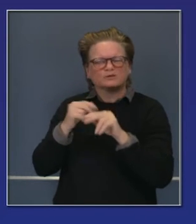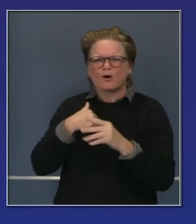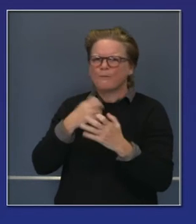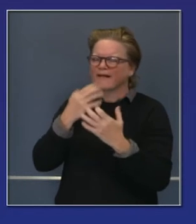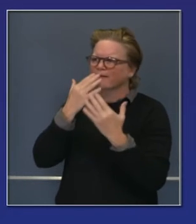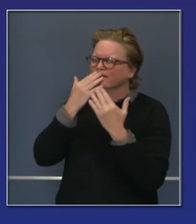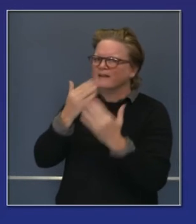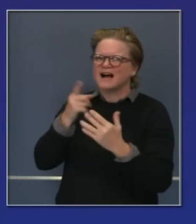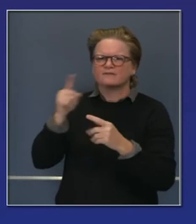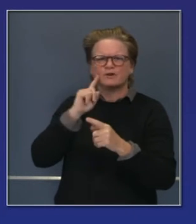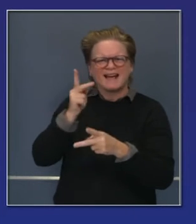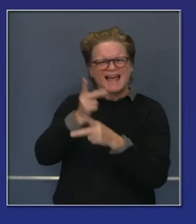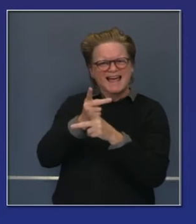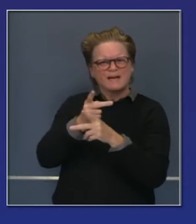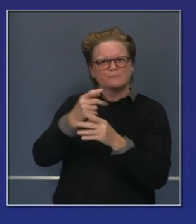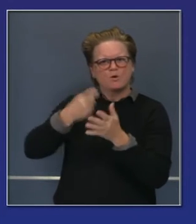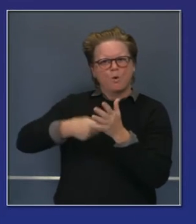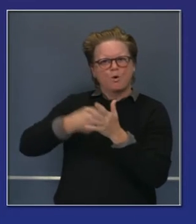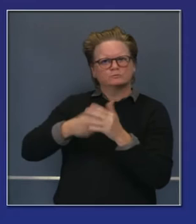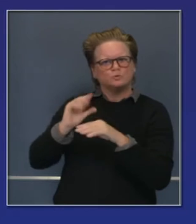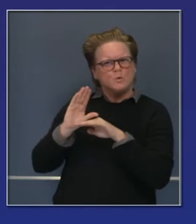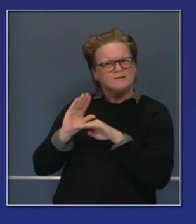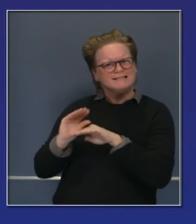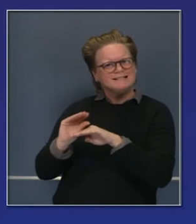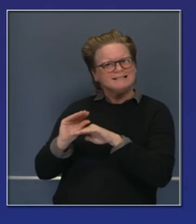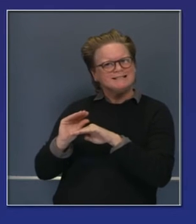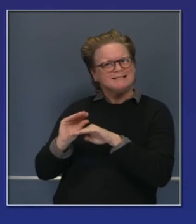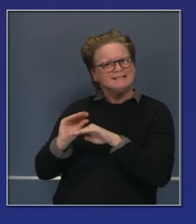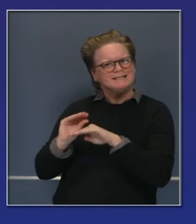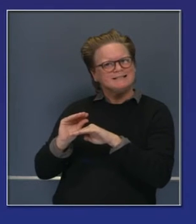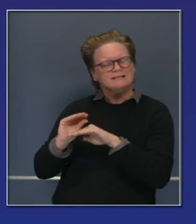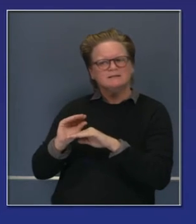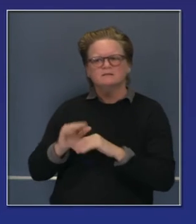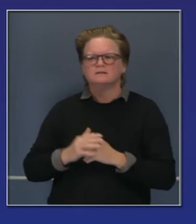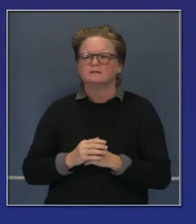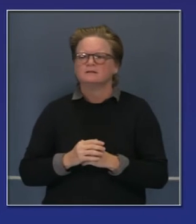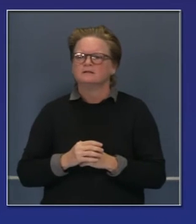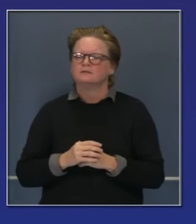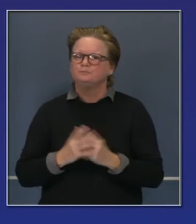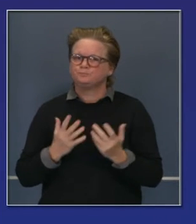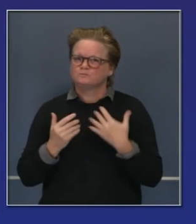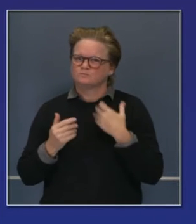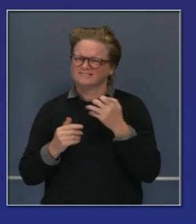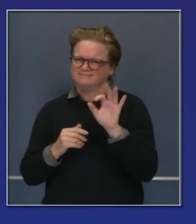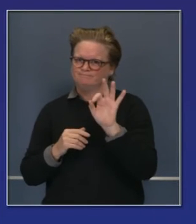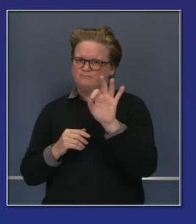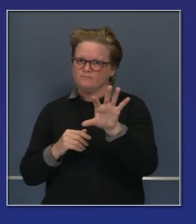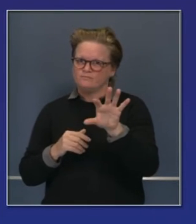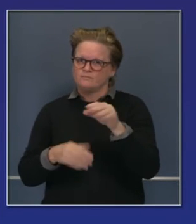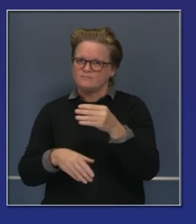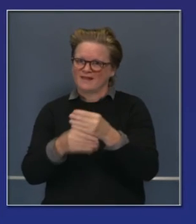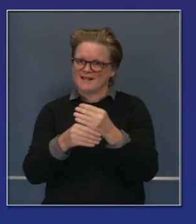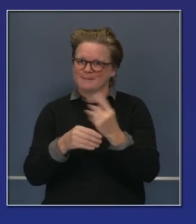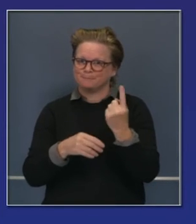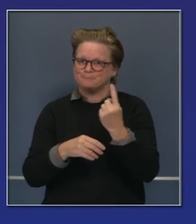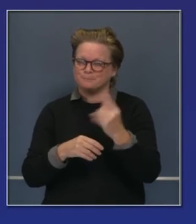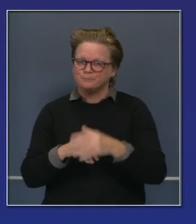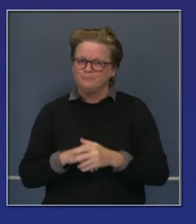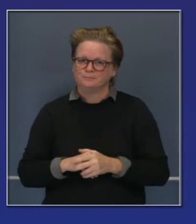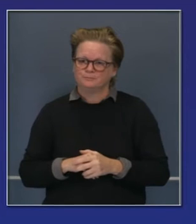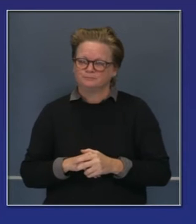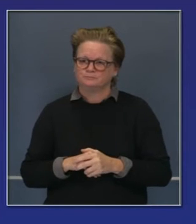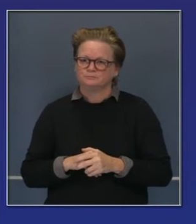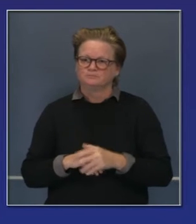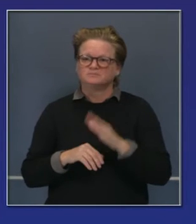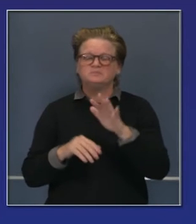extraordinaria y la gente en Covered California. Para cerrar, quiero hablar de la conversación que tuvimos Peter y